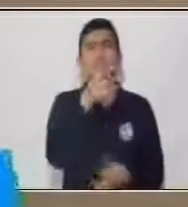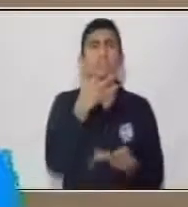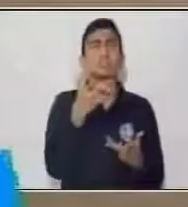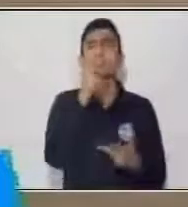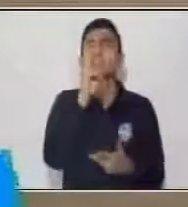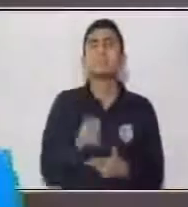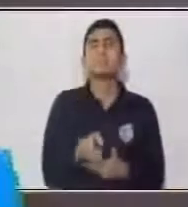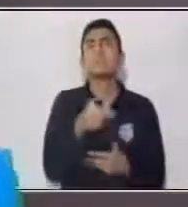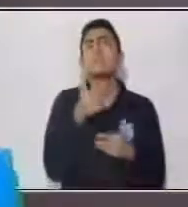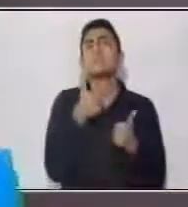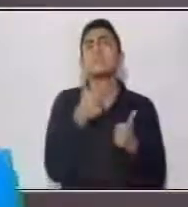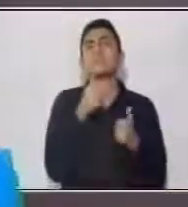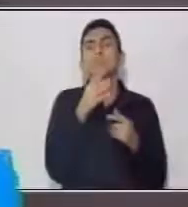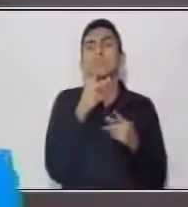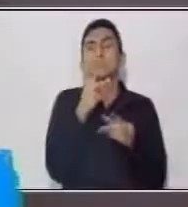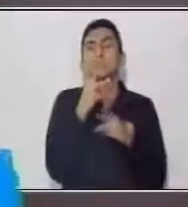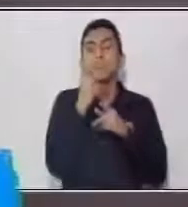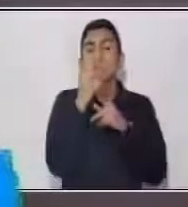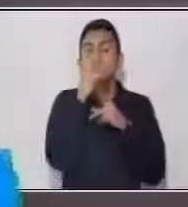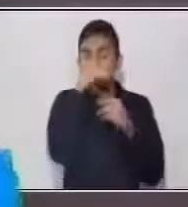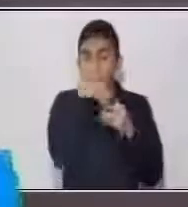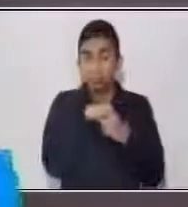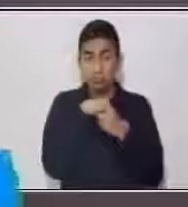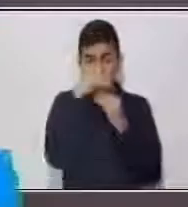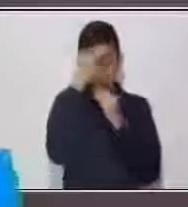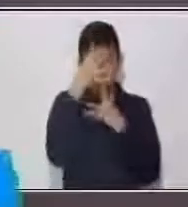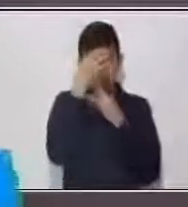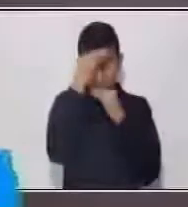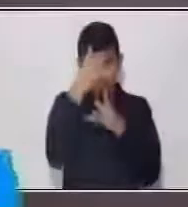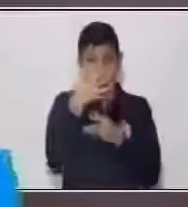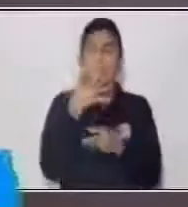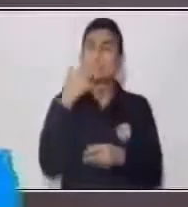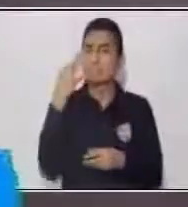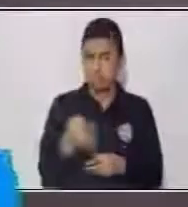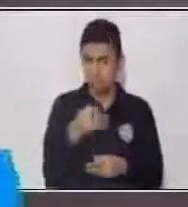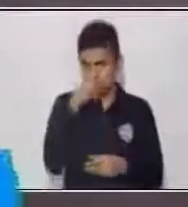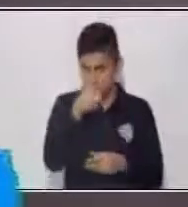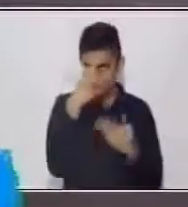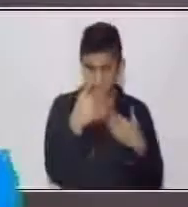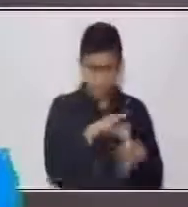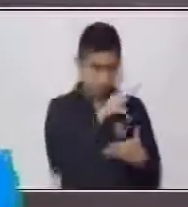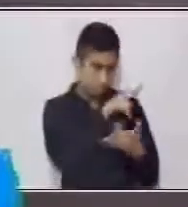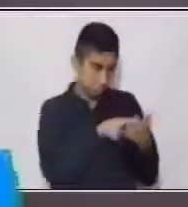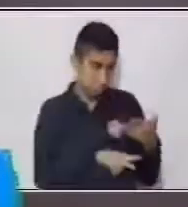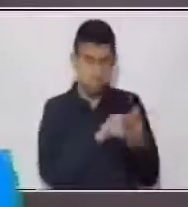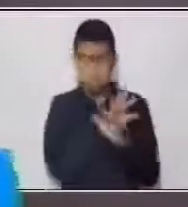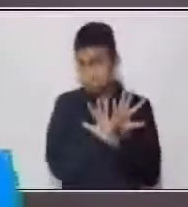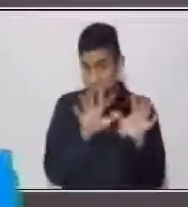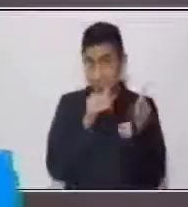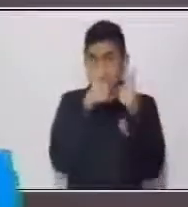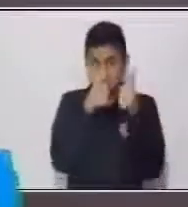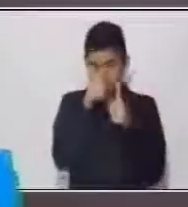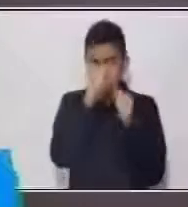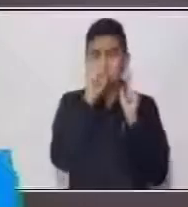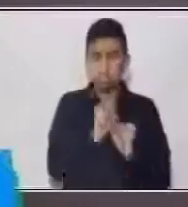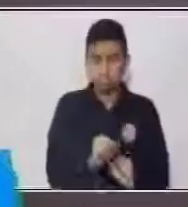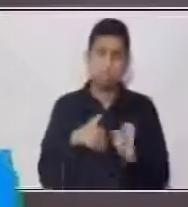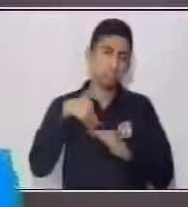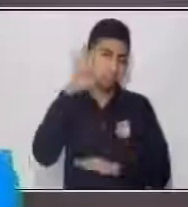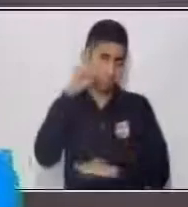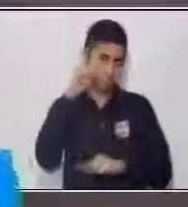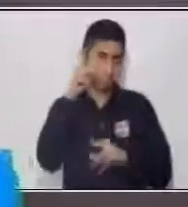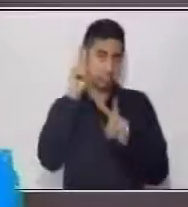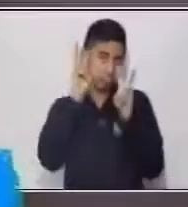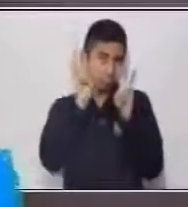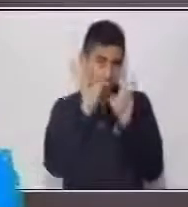ir fundamentada con información que tú hayas leído y que posteriormente vas a profundizar en ella.